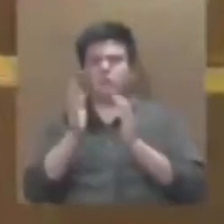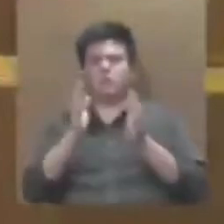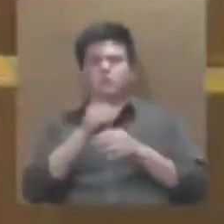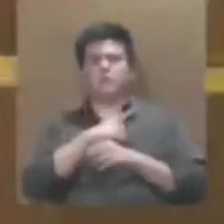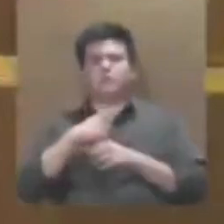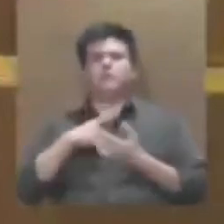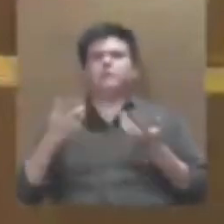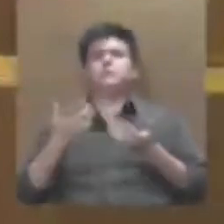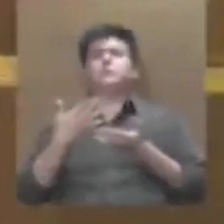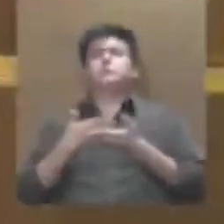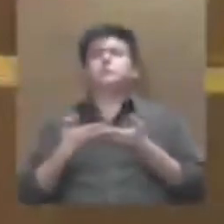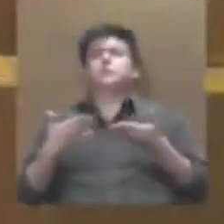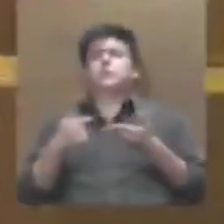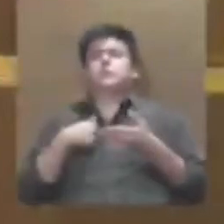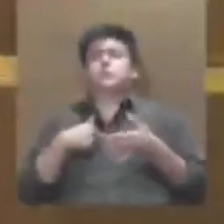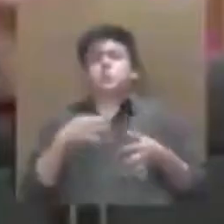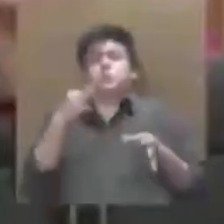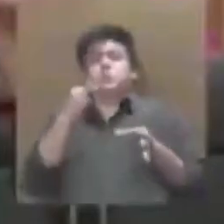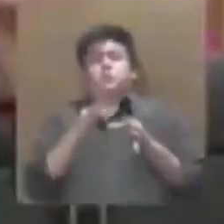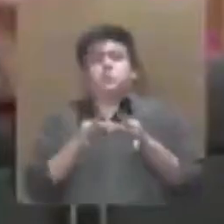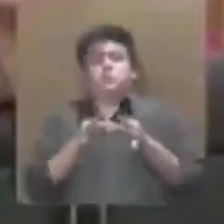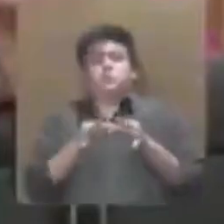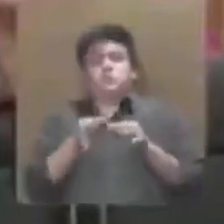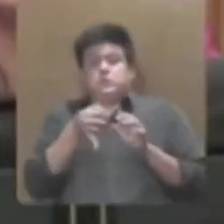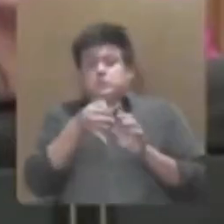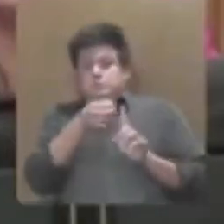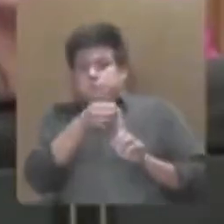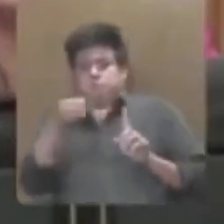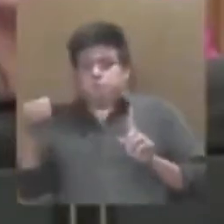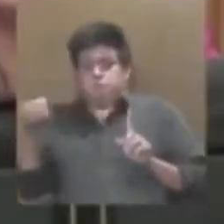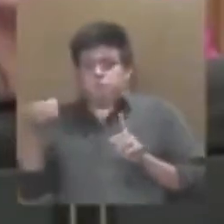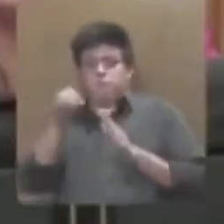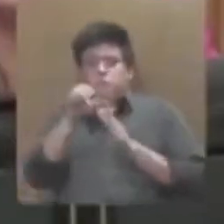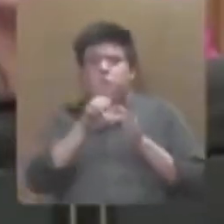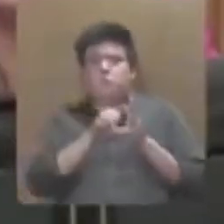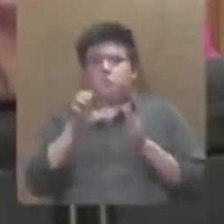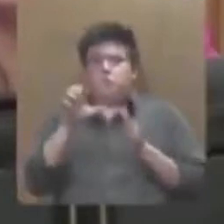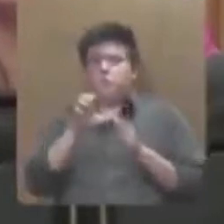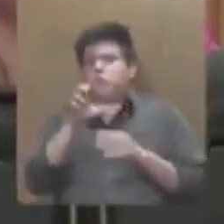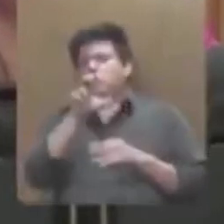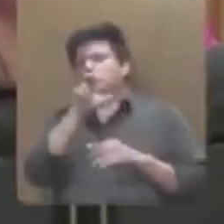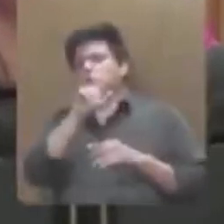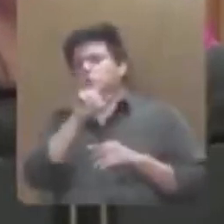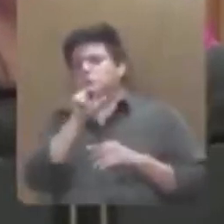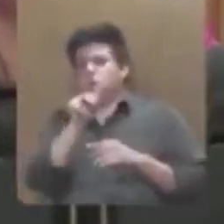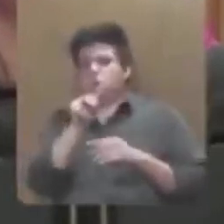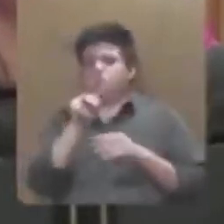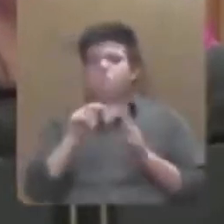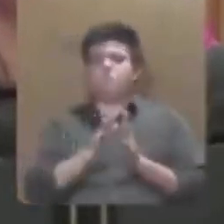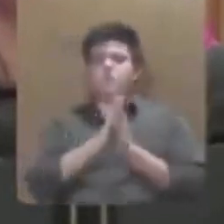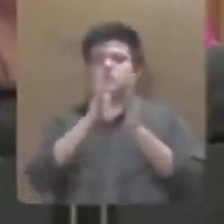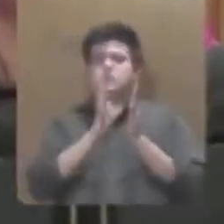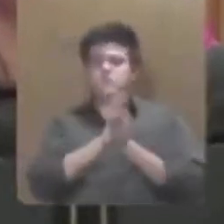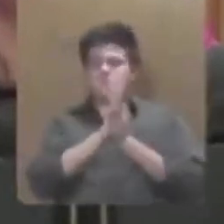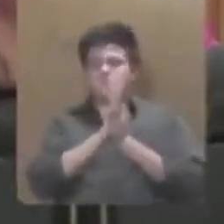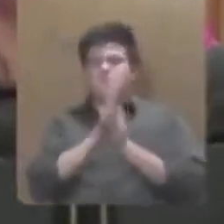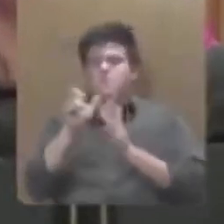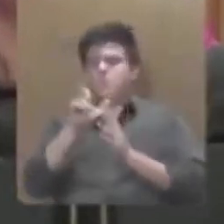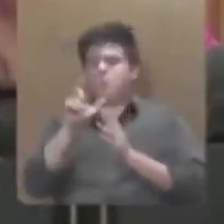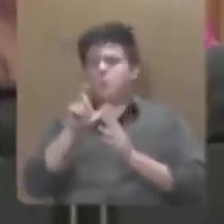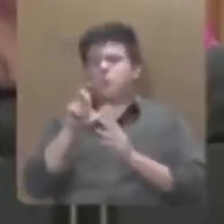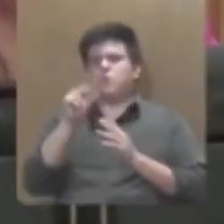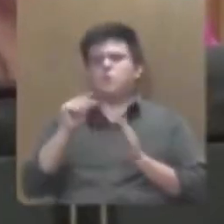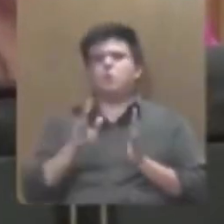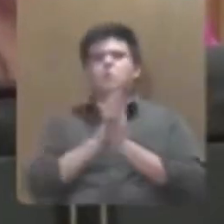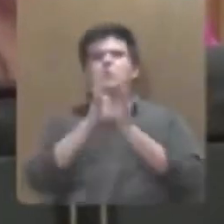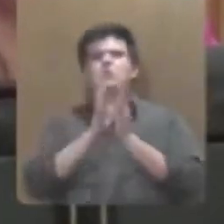entonces en estricto sentido de la teoría constitucional de cuando aplique el veto es efectivamente cuando no aplica es en normas de carácter